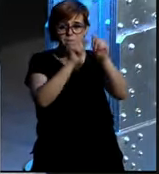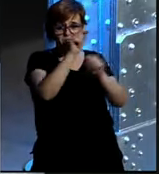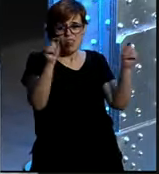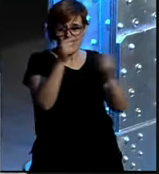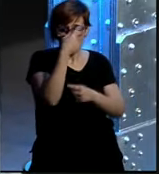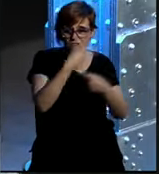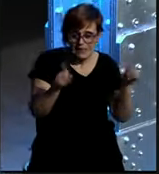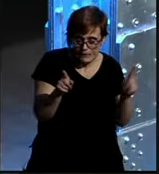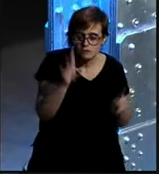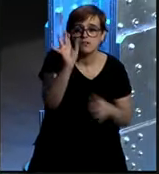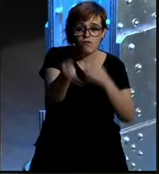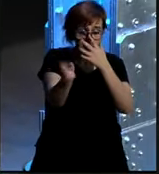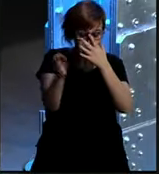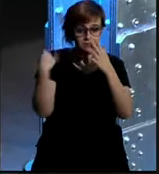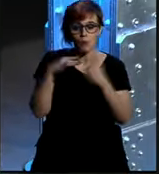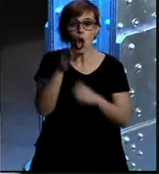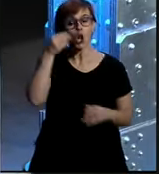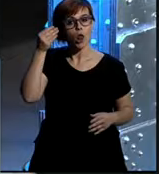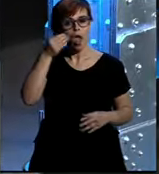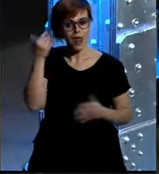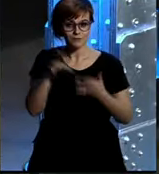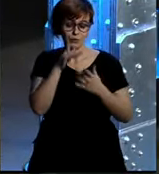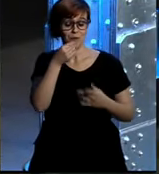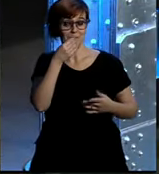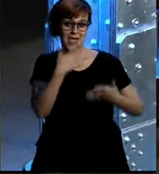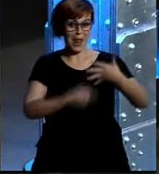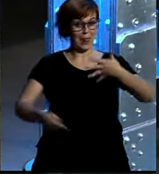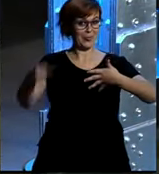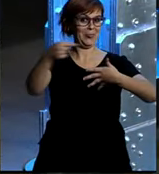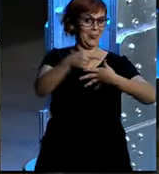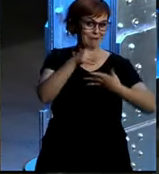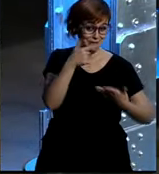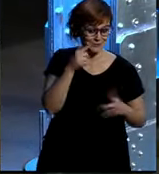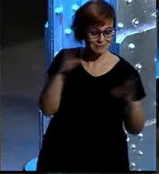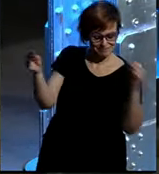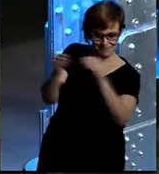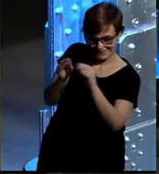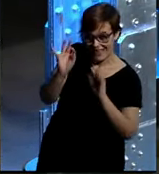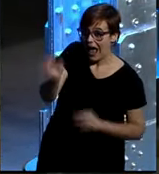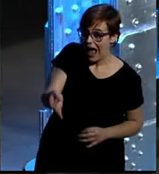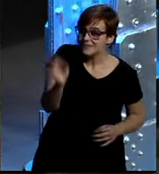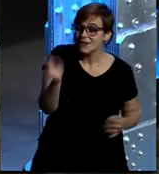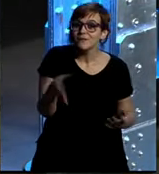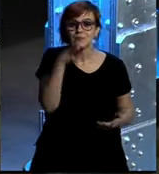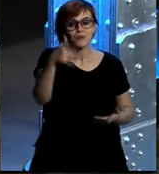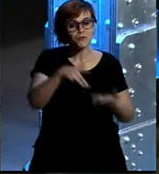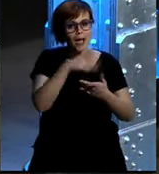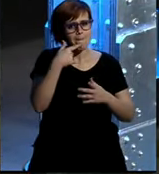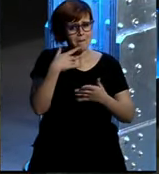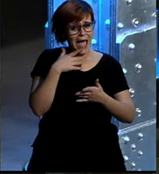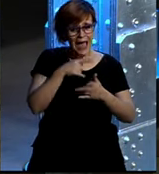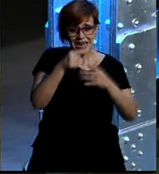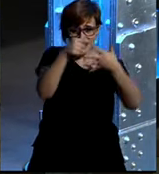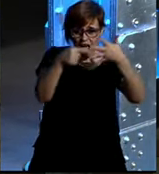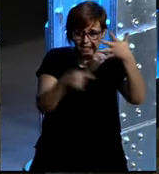Fernando en este caso obviamente como L'Oreal salimos bien es un ranking en el que no pero es verdad que también hay millones de rankings